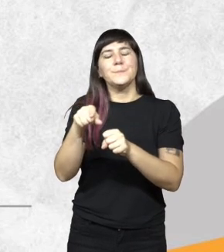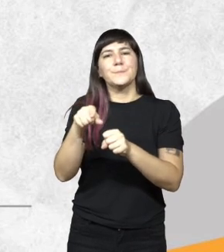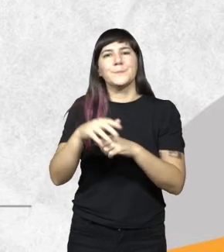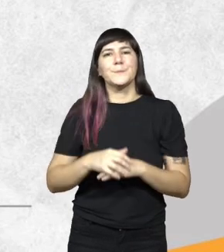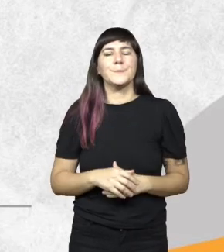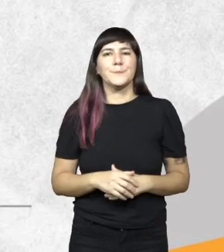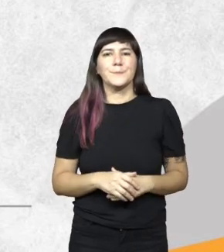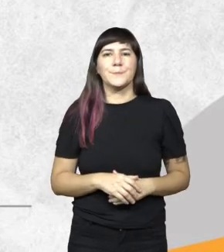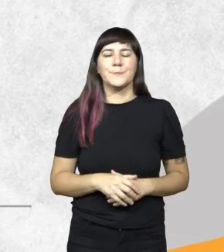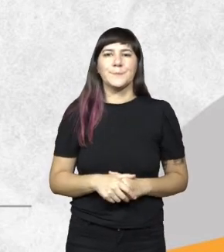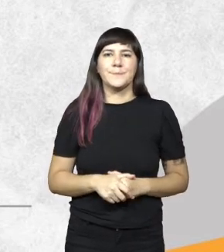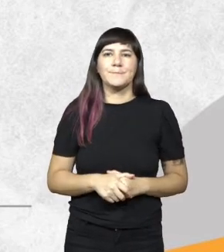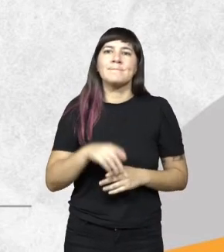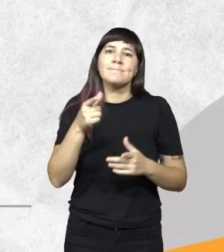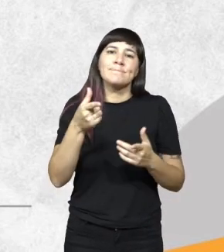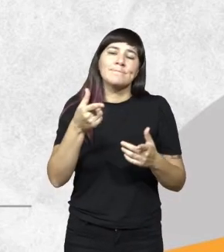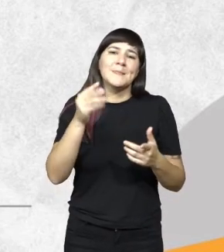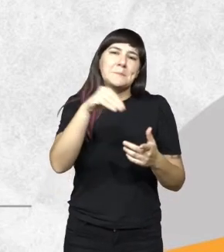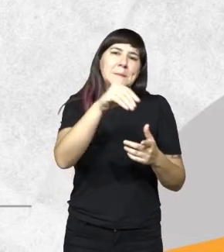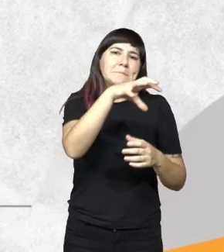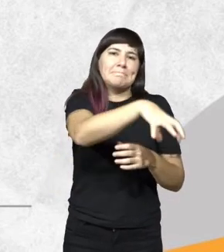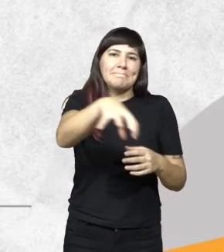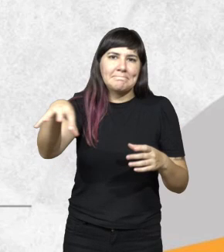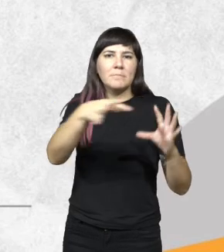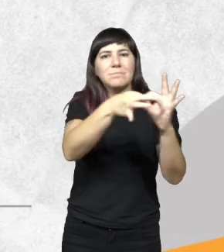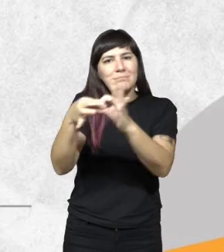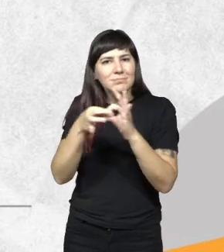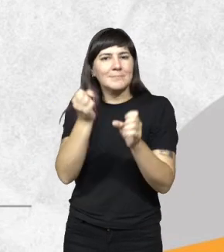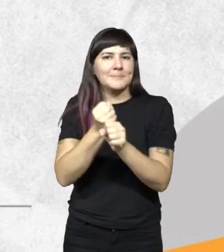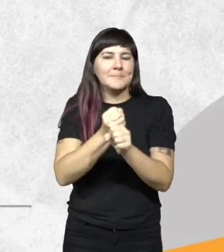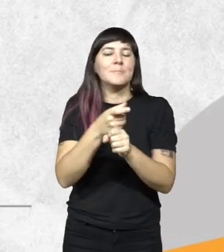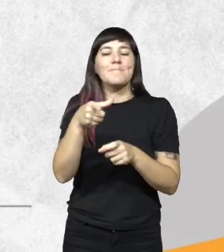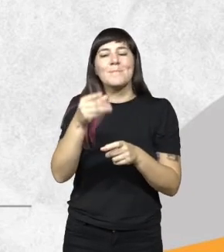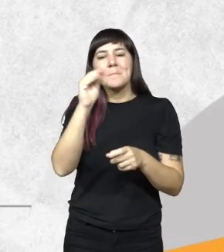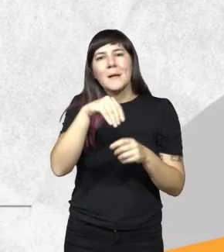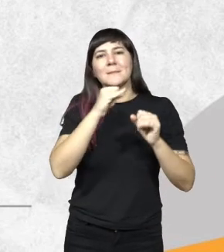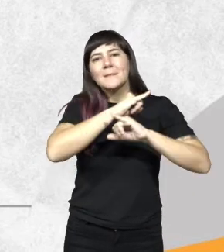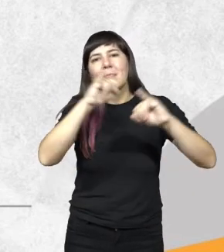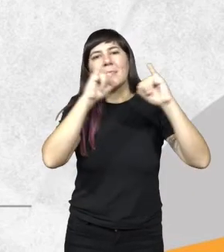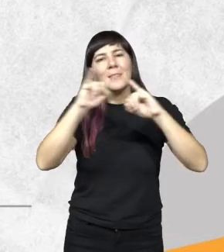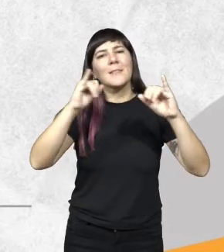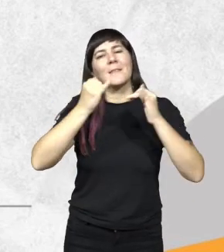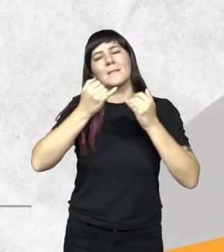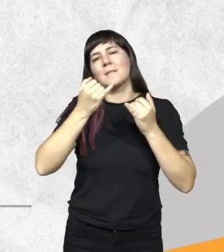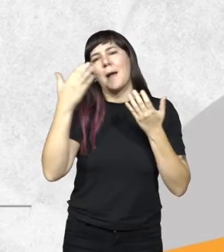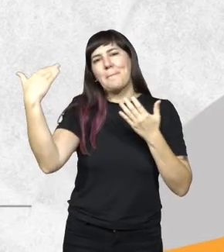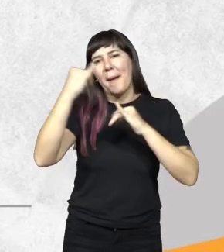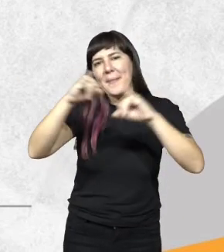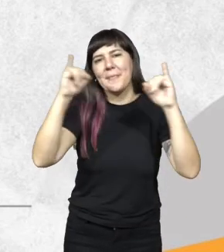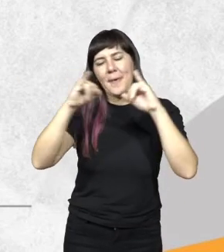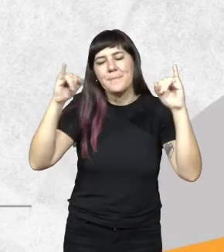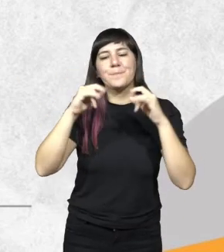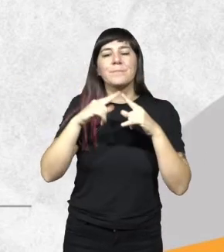las las demás entidades bueno esta campaña de información con todo como se habla las alianzas